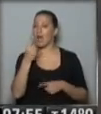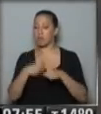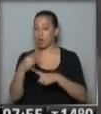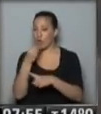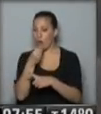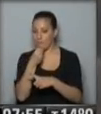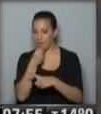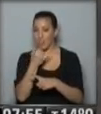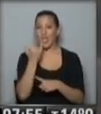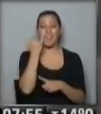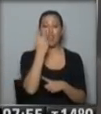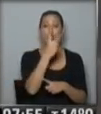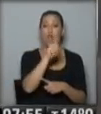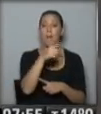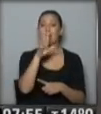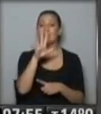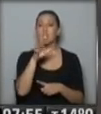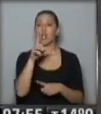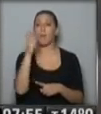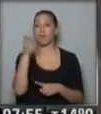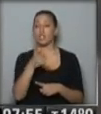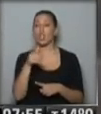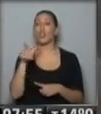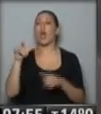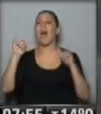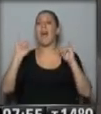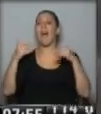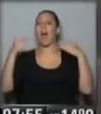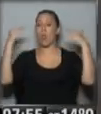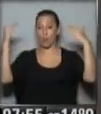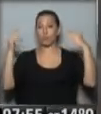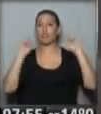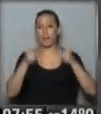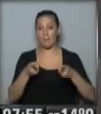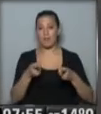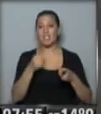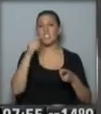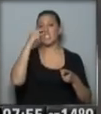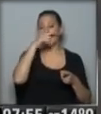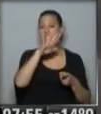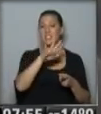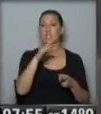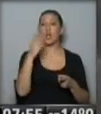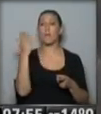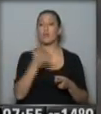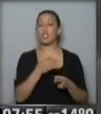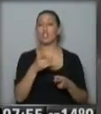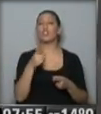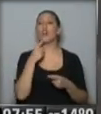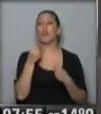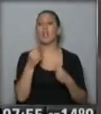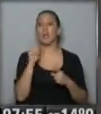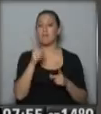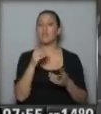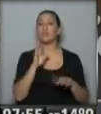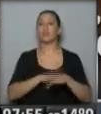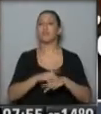y el 2,5% de los adultos la mitad que de los niños. Y en el 75% de los casos esto es debido a estos alimentos que figuran